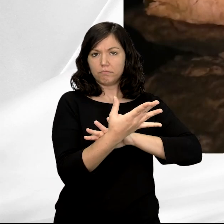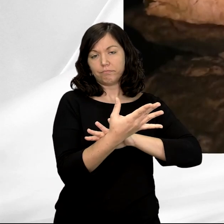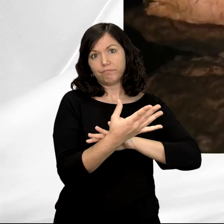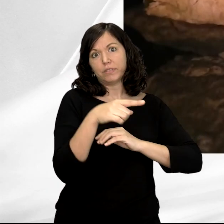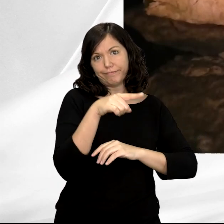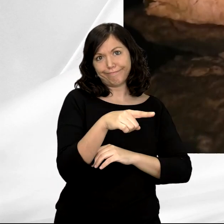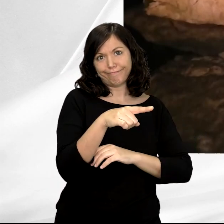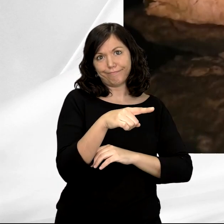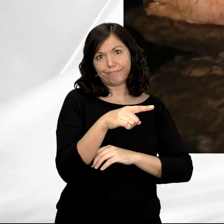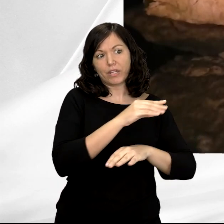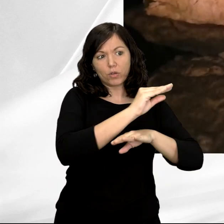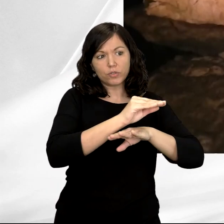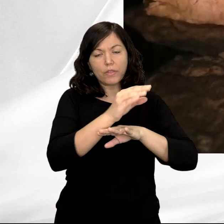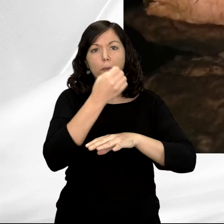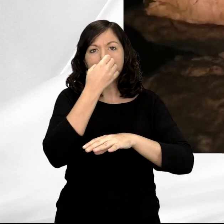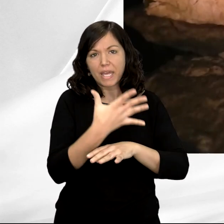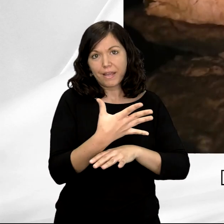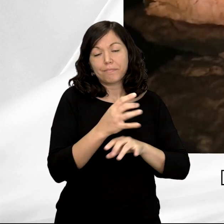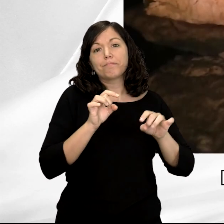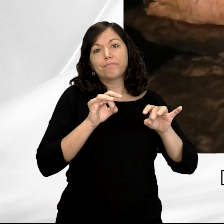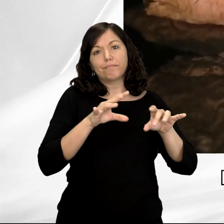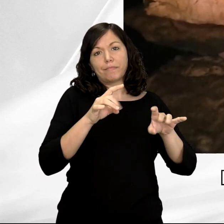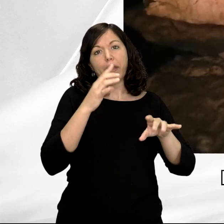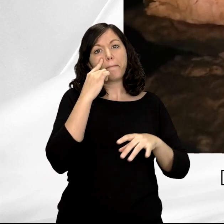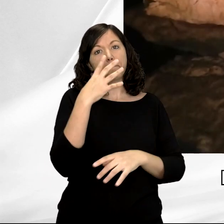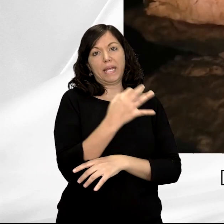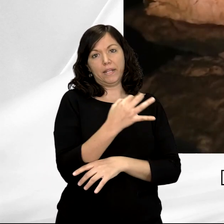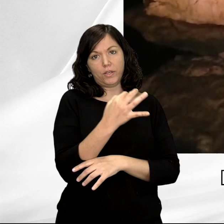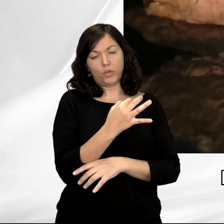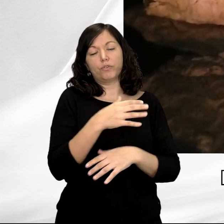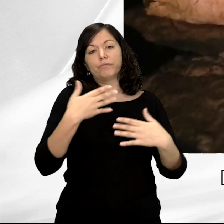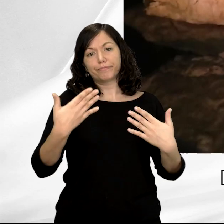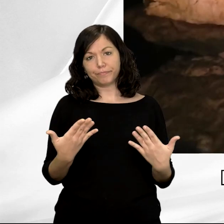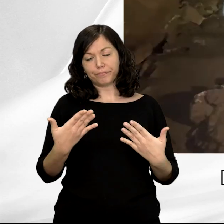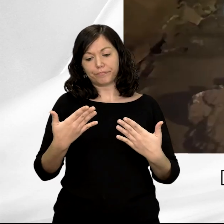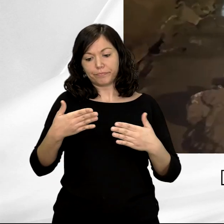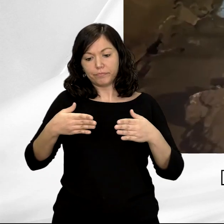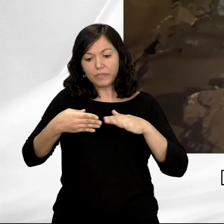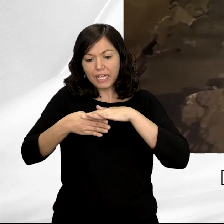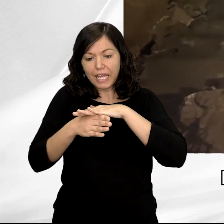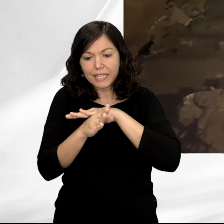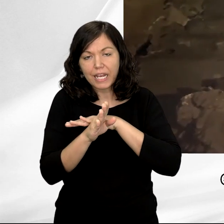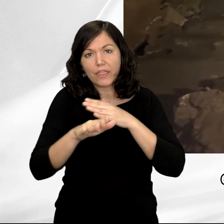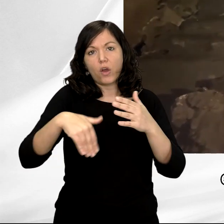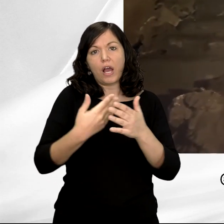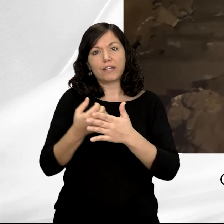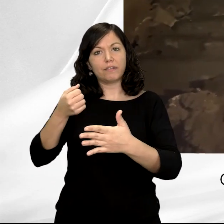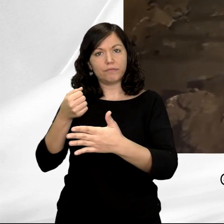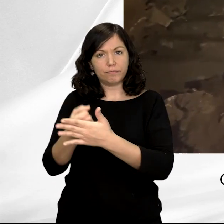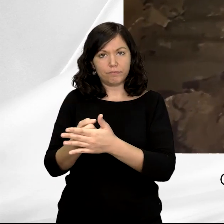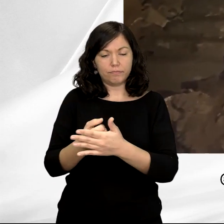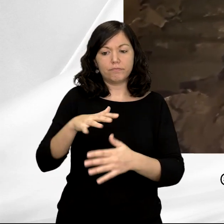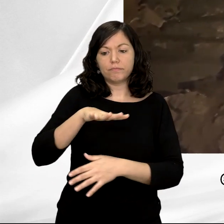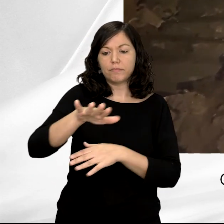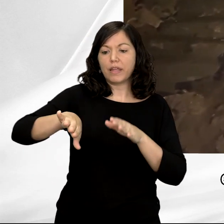buen estado de conservación. De este modo, si estuvimos desde la entrada hasta lo más profundo, en Tito Bustillo, en su galería principal, nos